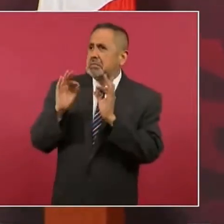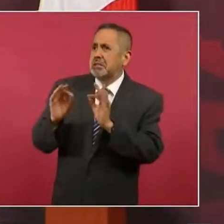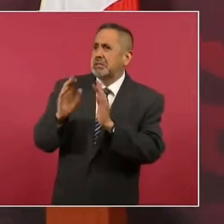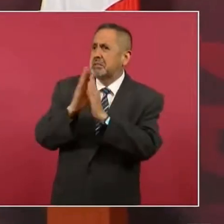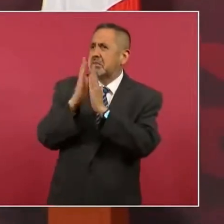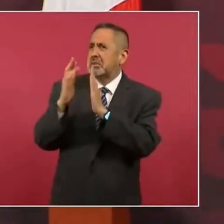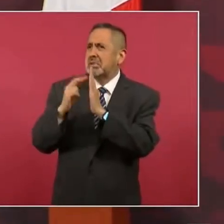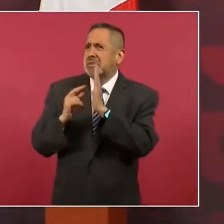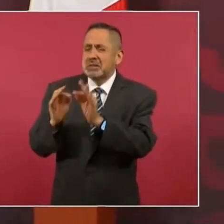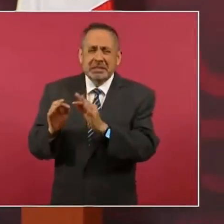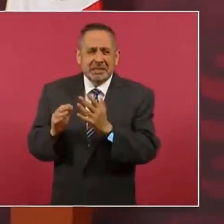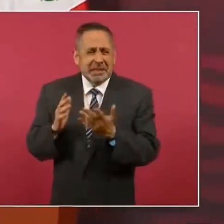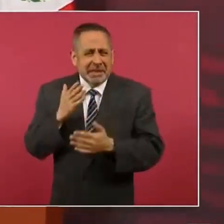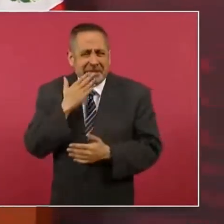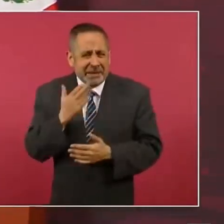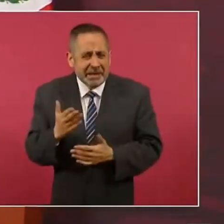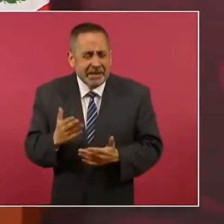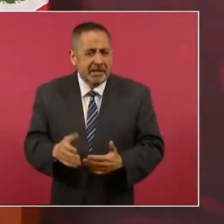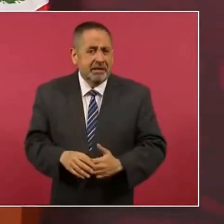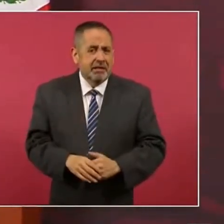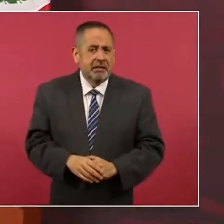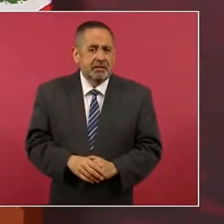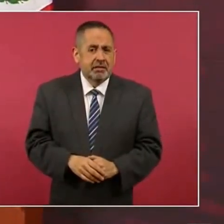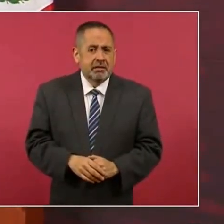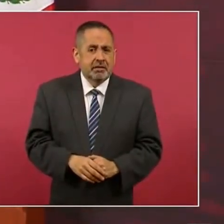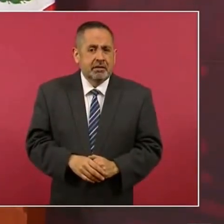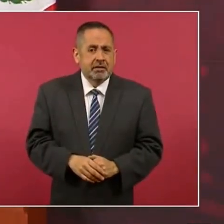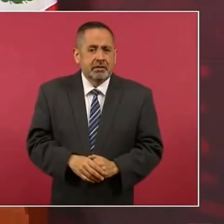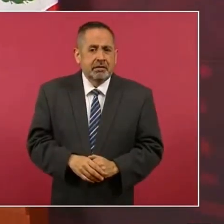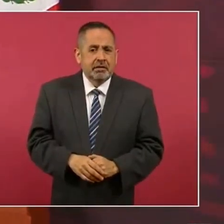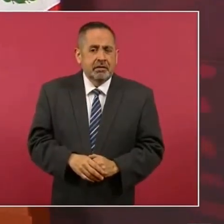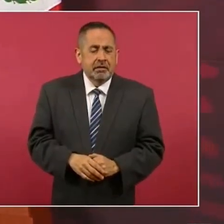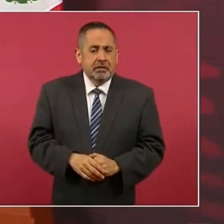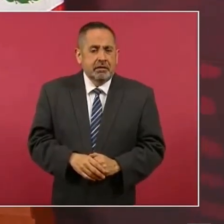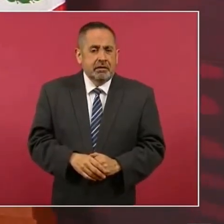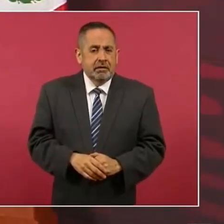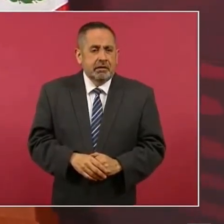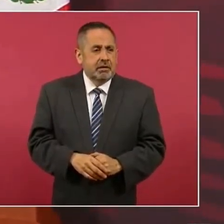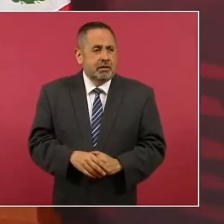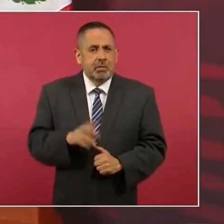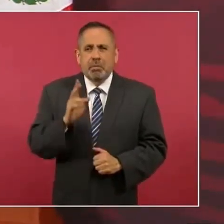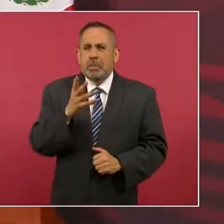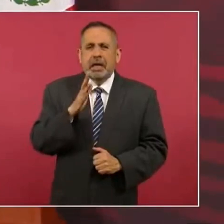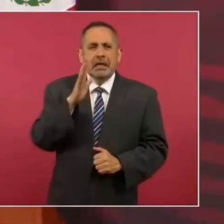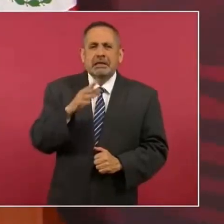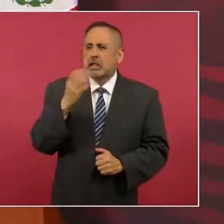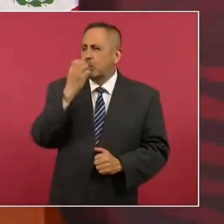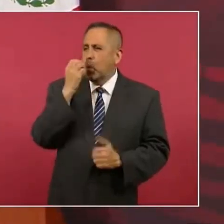Pero una librería es como cerrar una escuela.